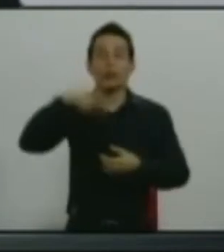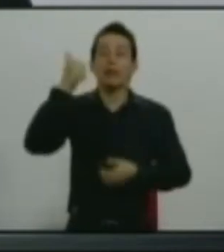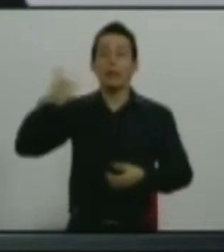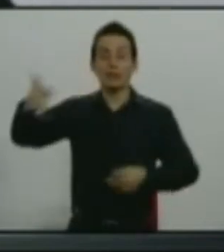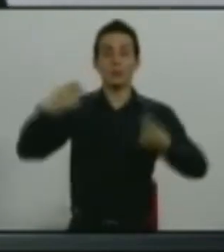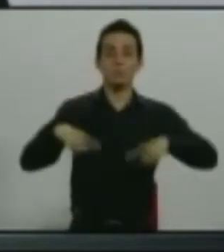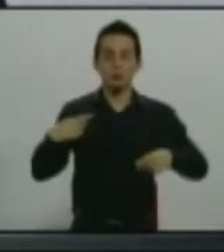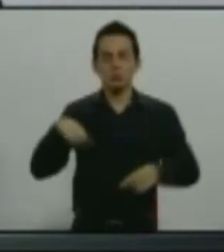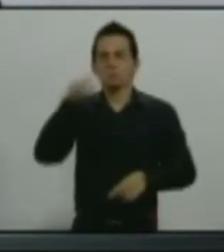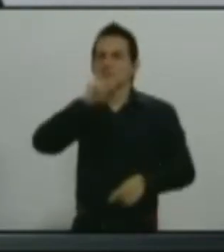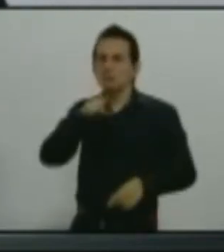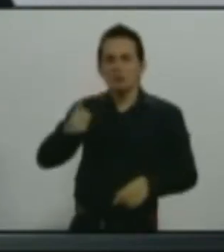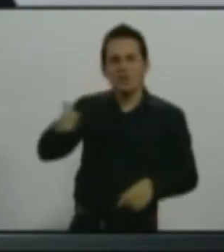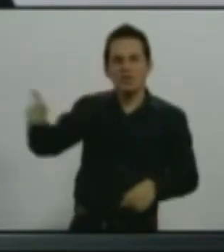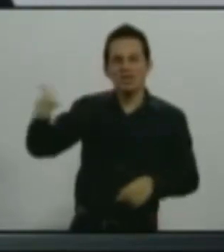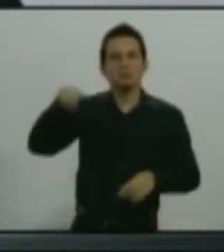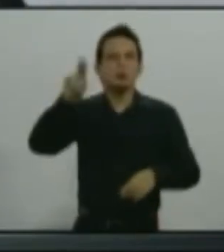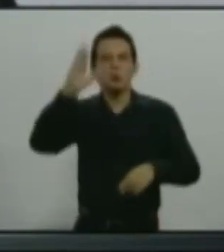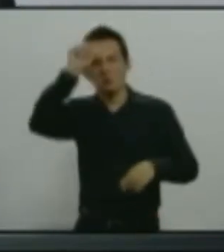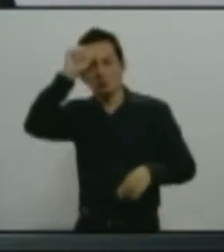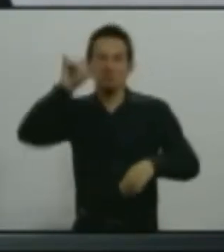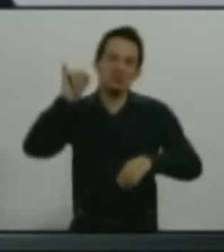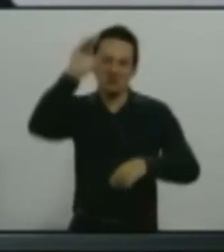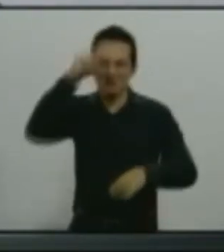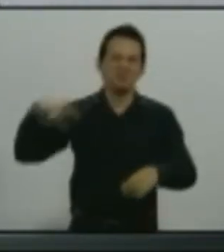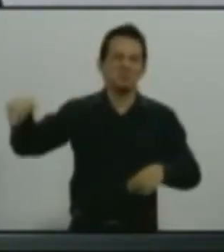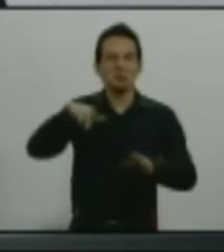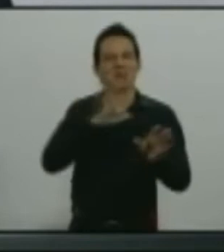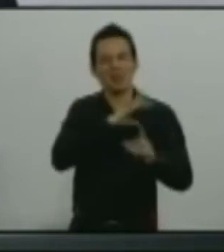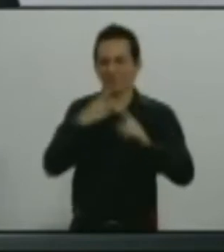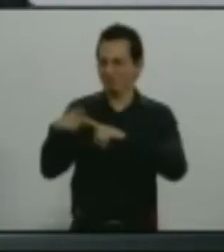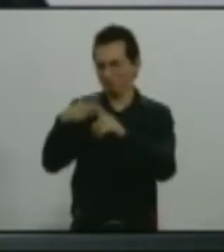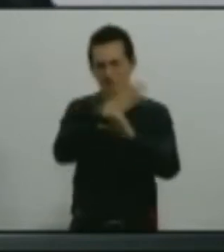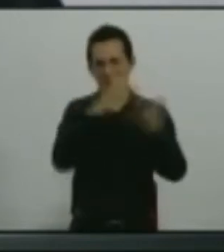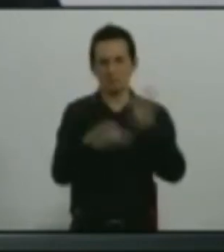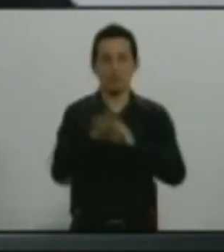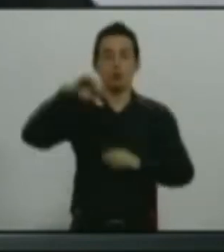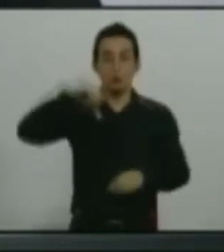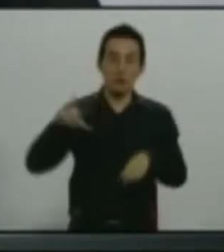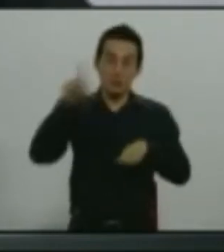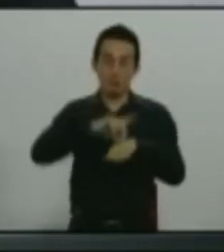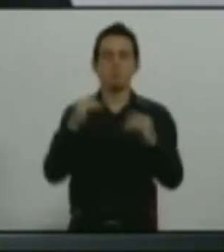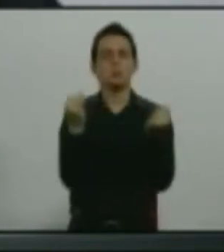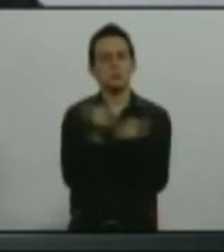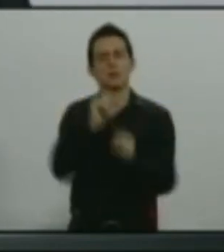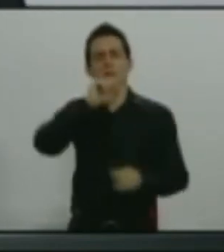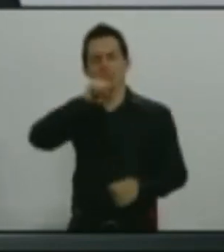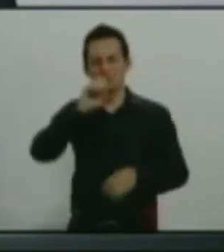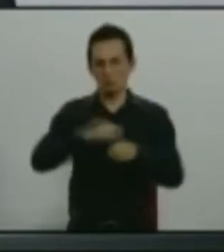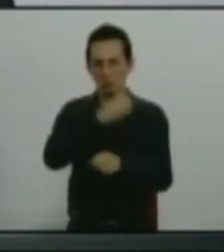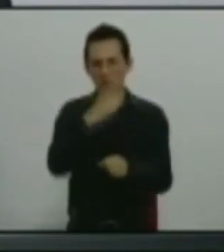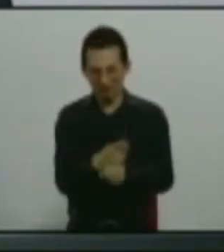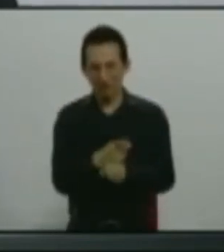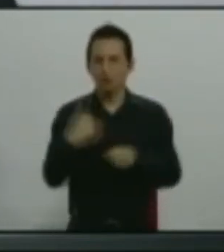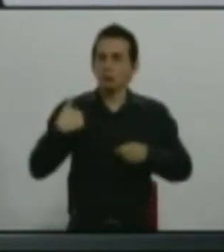cada una de aquellas que en un momento determinado no corresponden a lo que juzgamos como una verdadera realidad. El día de hoy también tendremos la oportunidad de dejar de manera muy